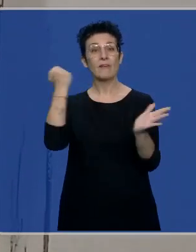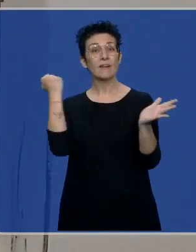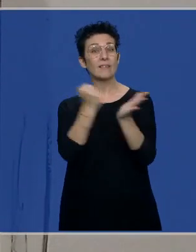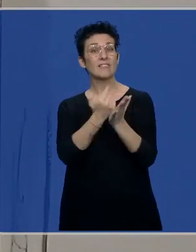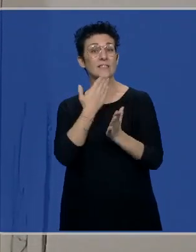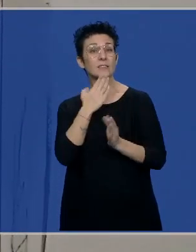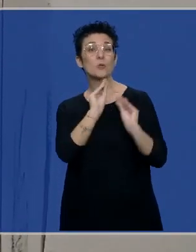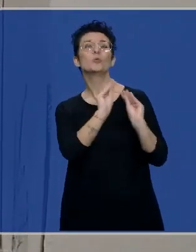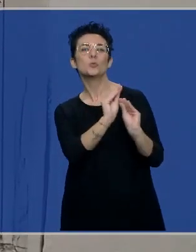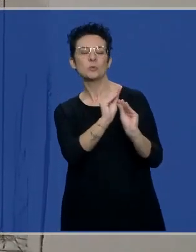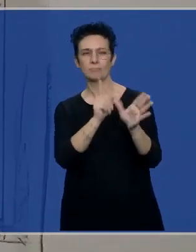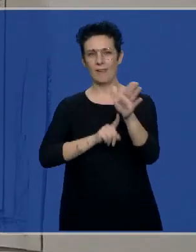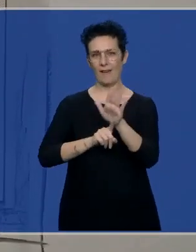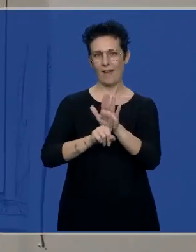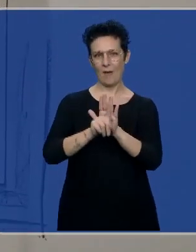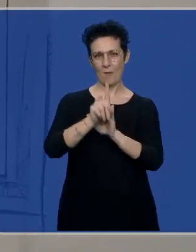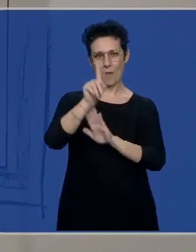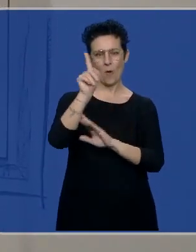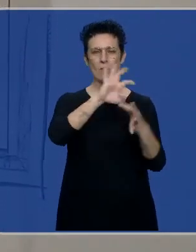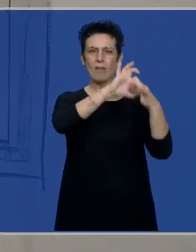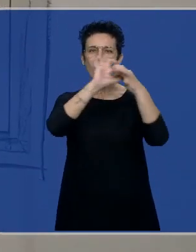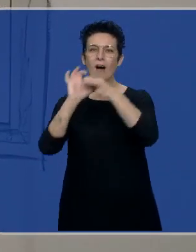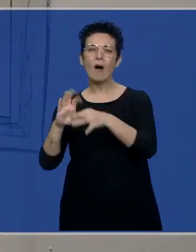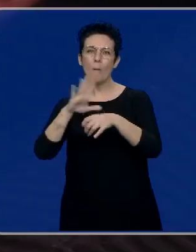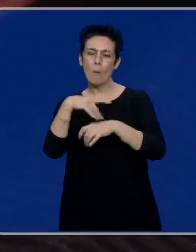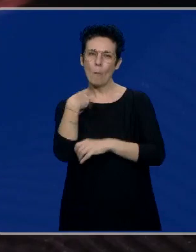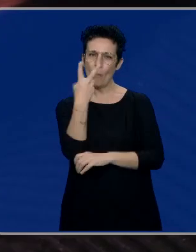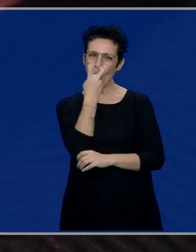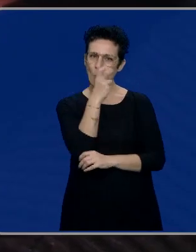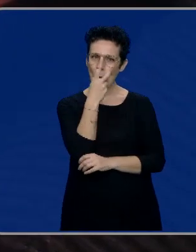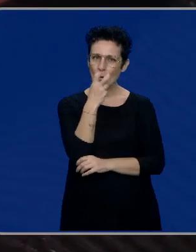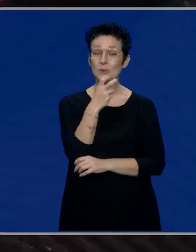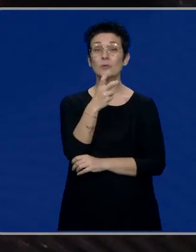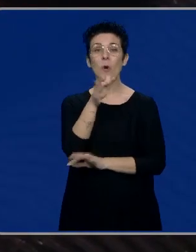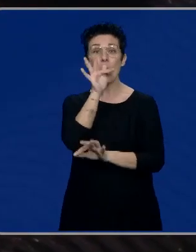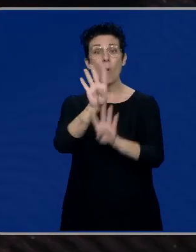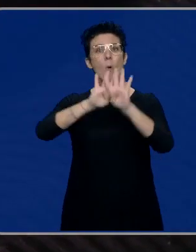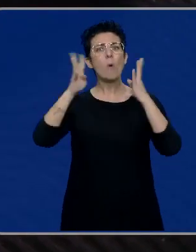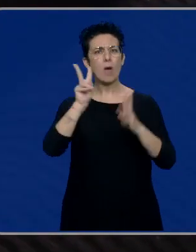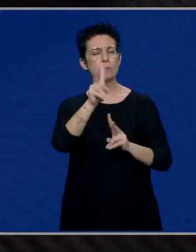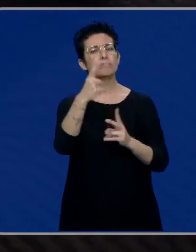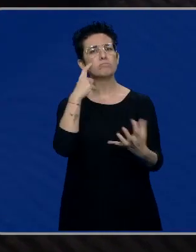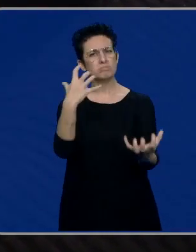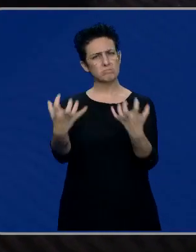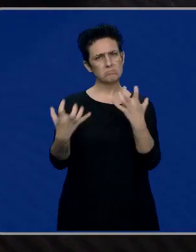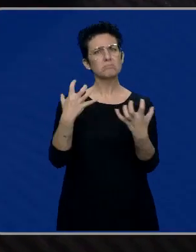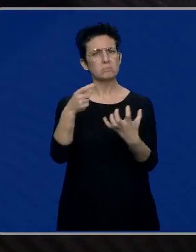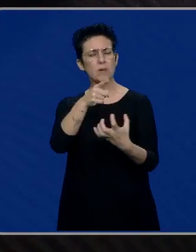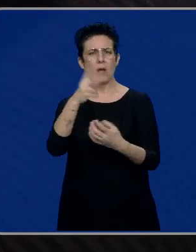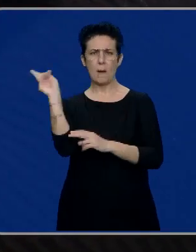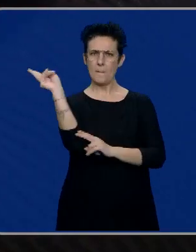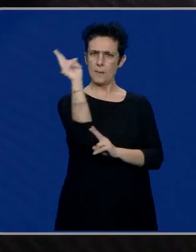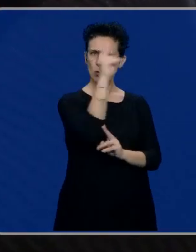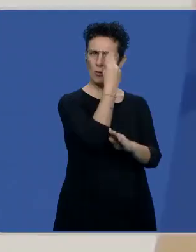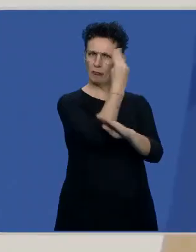identidad es la evolución íntimamente ligada a su curiosidad. El jurado ha destacado su capacidad de combinar una pintura